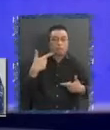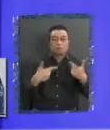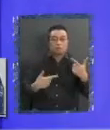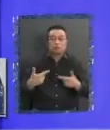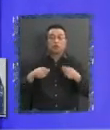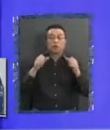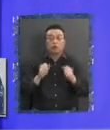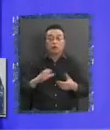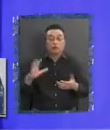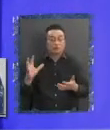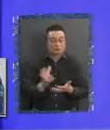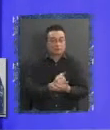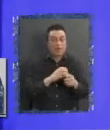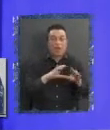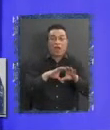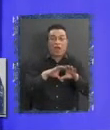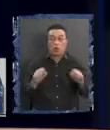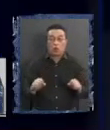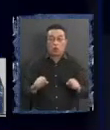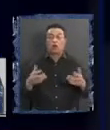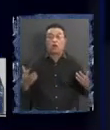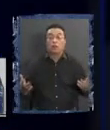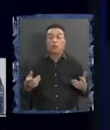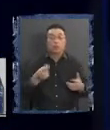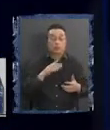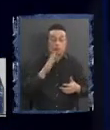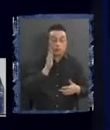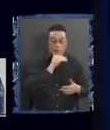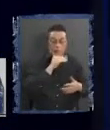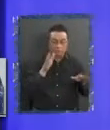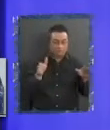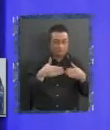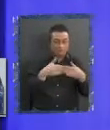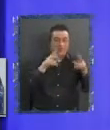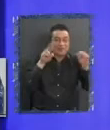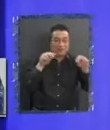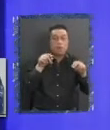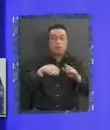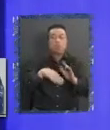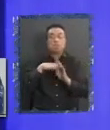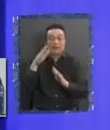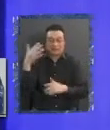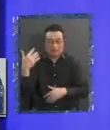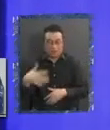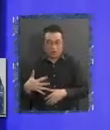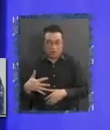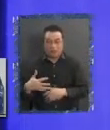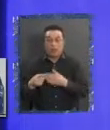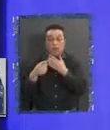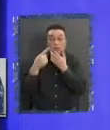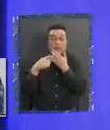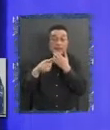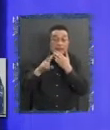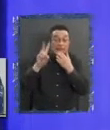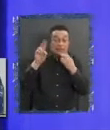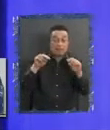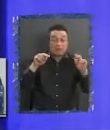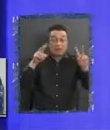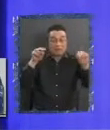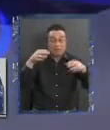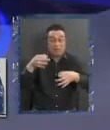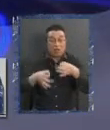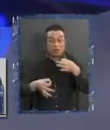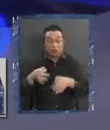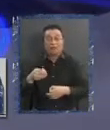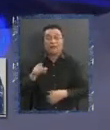puede llegar a un acuerdo entonces no están cerrados los temas que le estamos contando pero son los más importantes respecto de los jueces Francisco eso sí